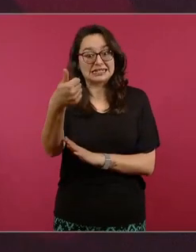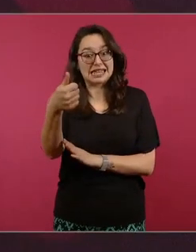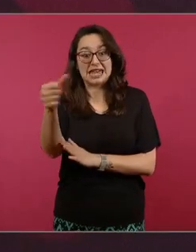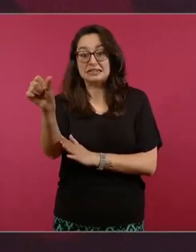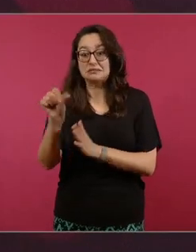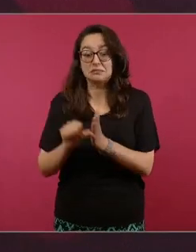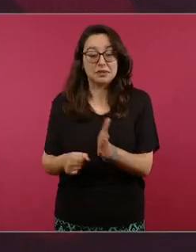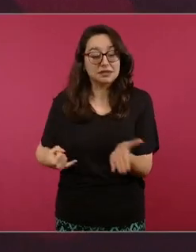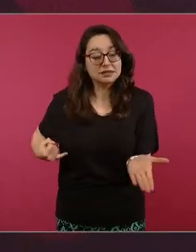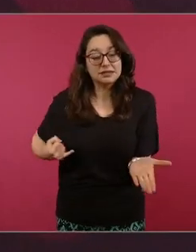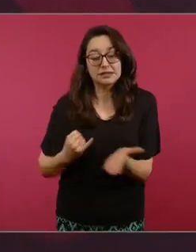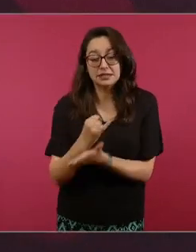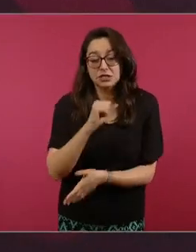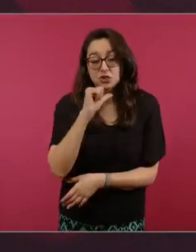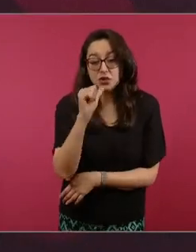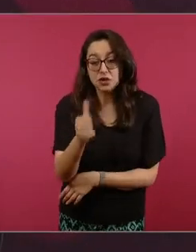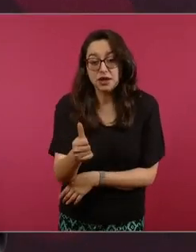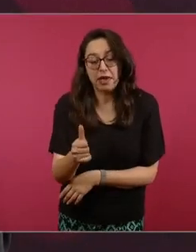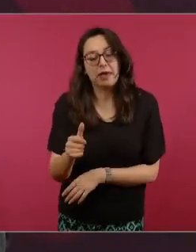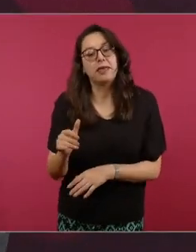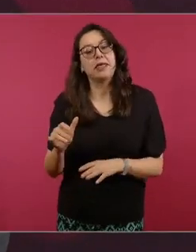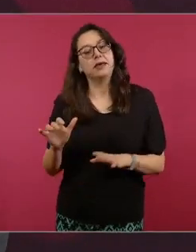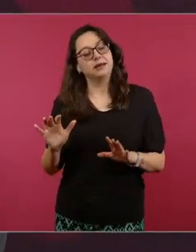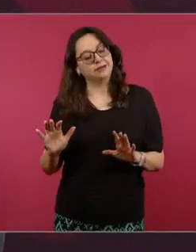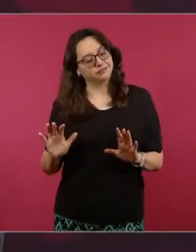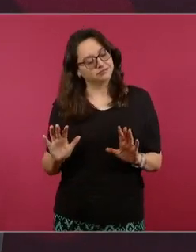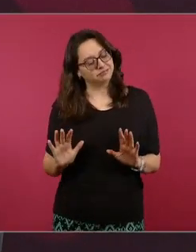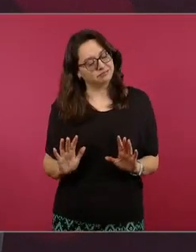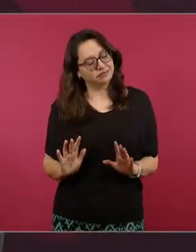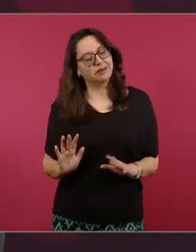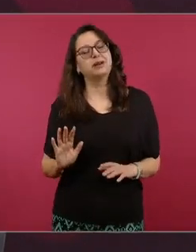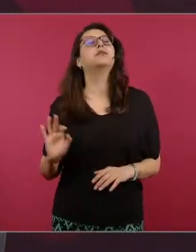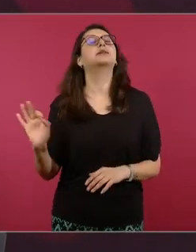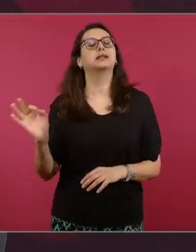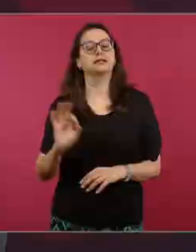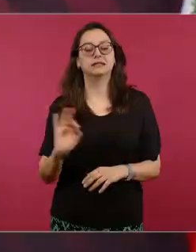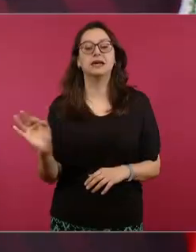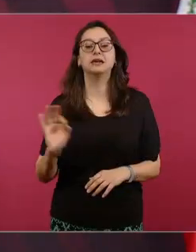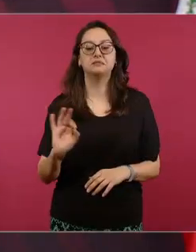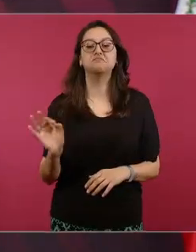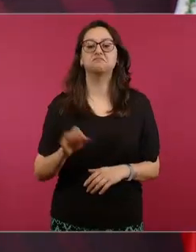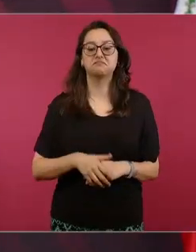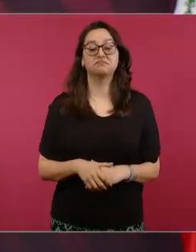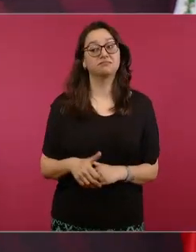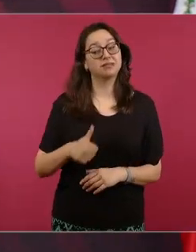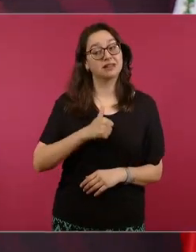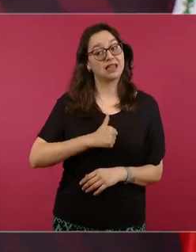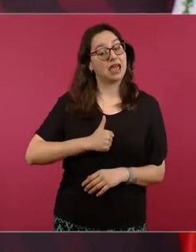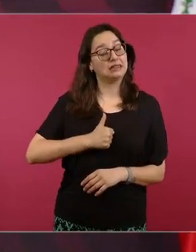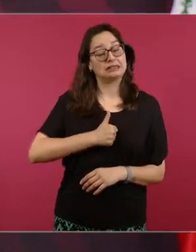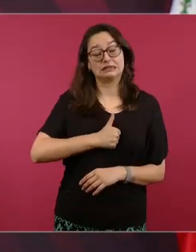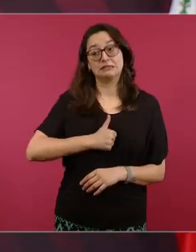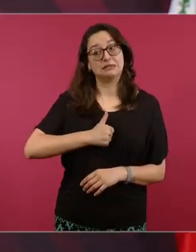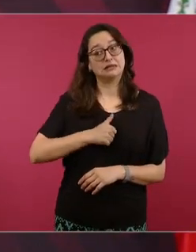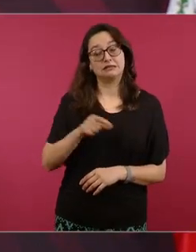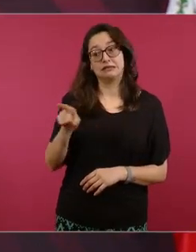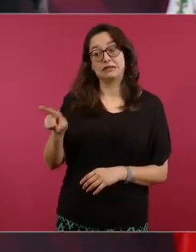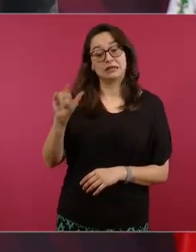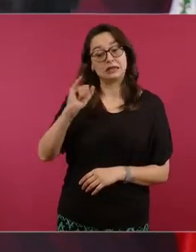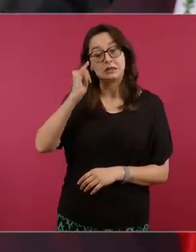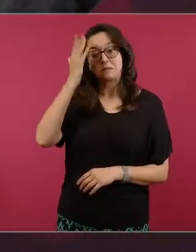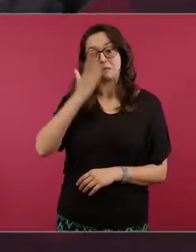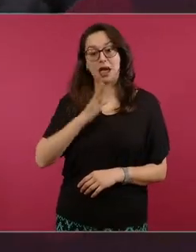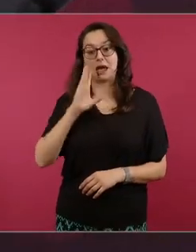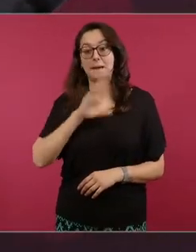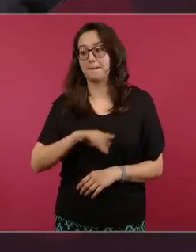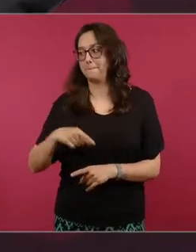pues muy lamentable no y cuestionable porque cuánto